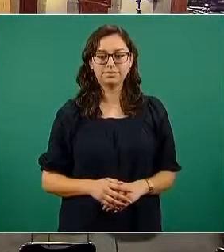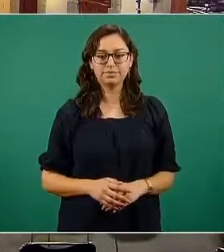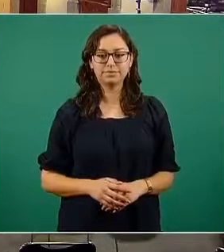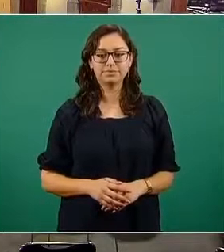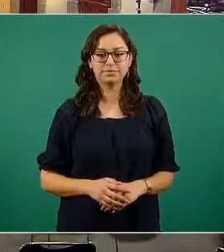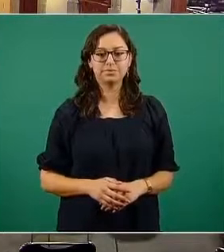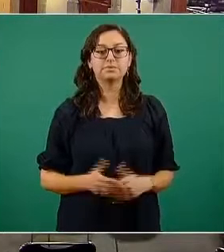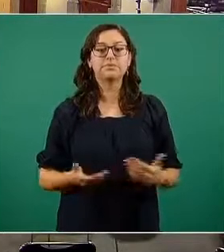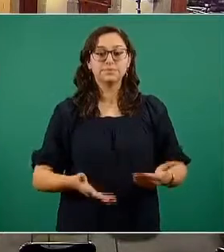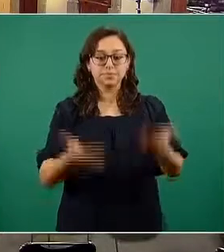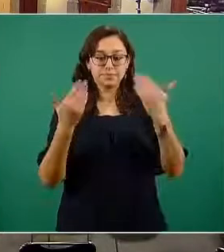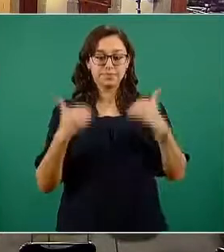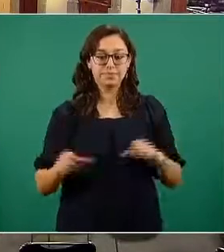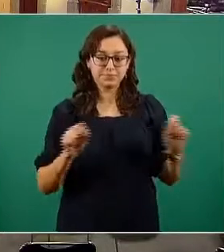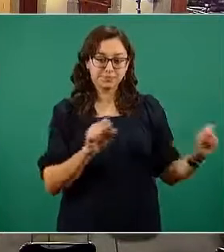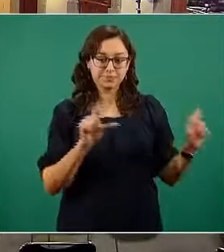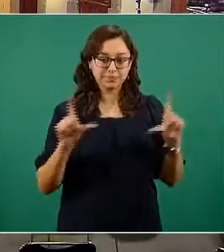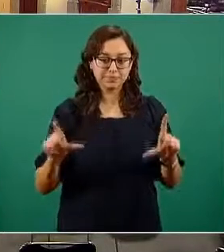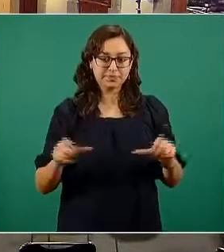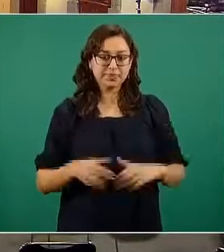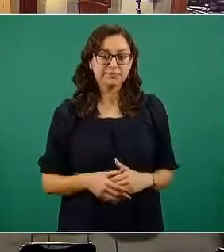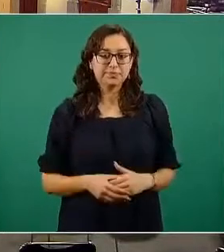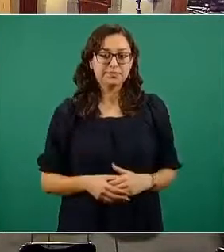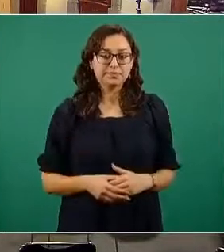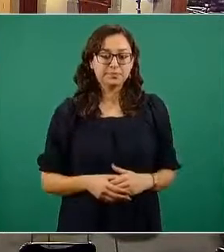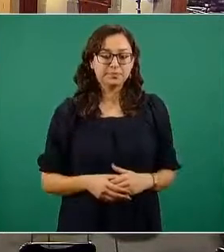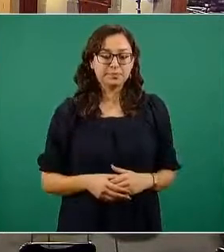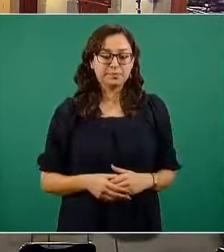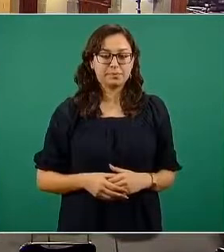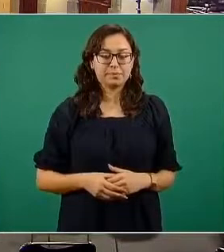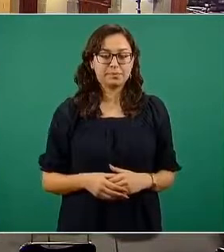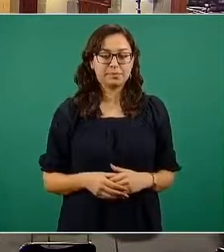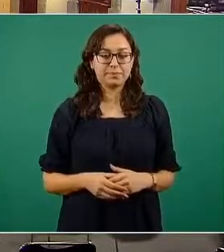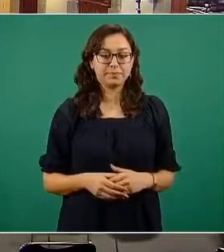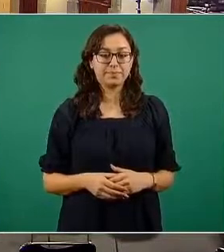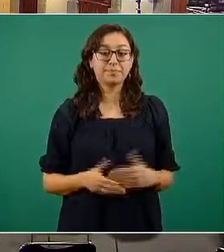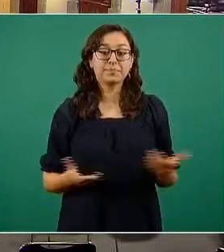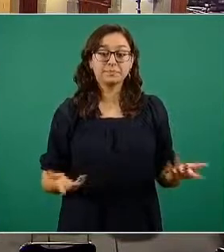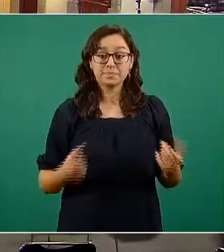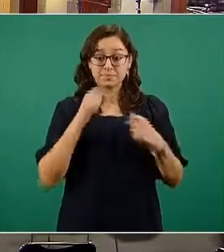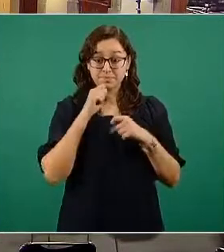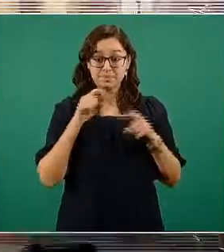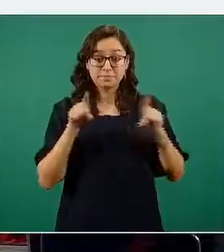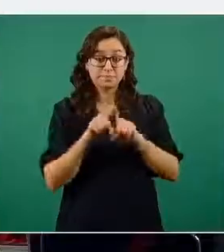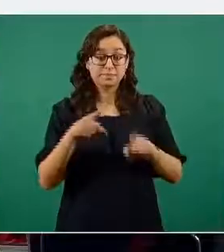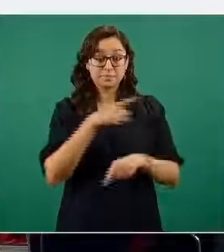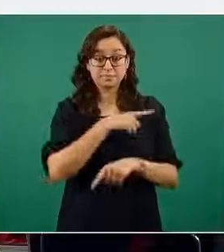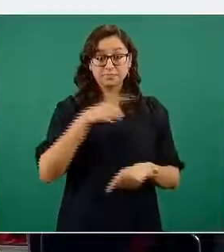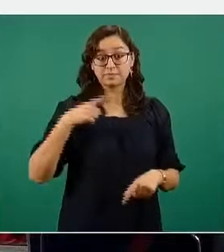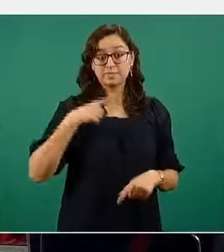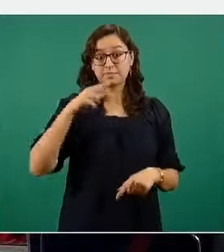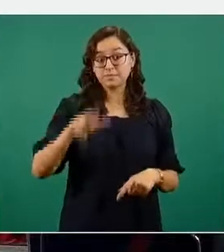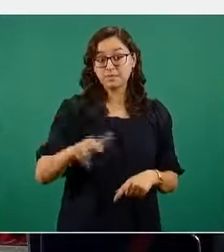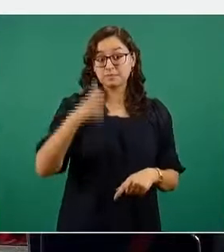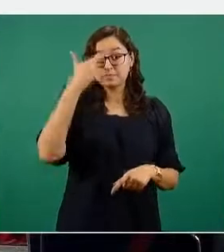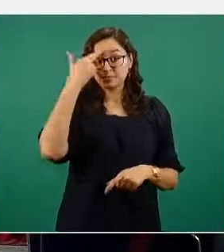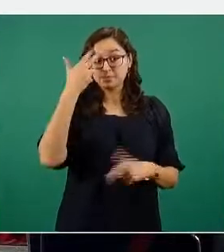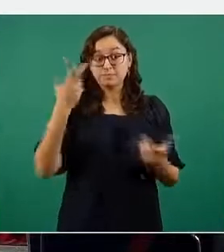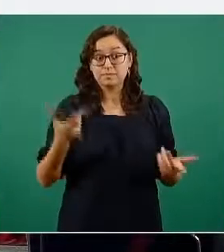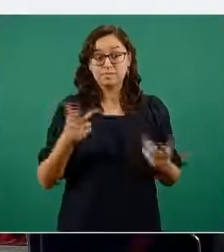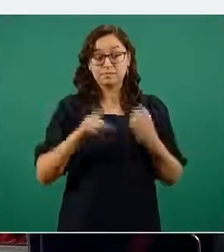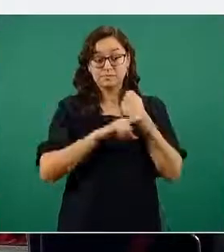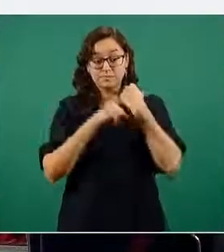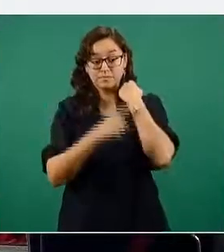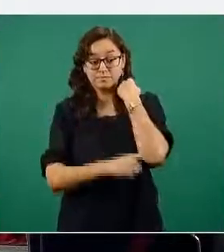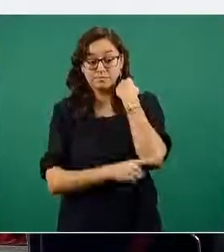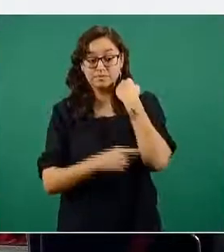la que sigue por favor y con esto recordar que estos servicios de atención prenatal de atención